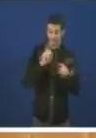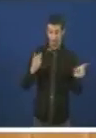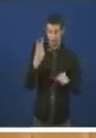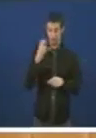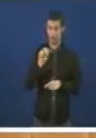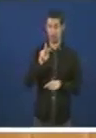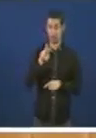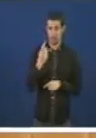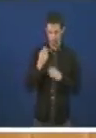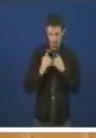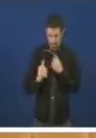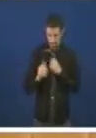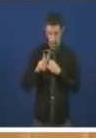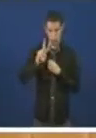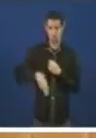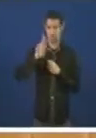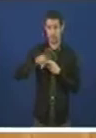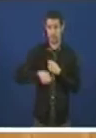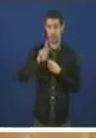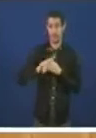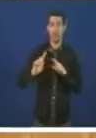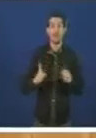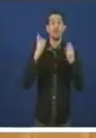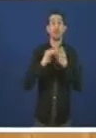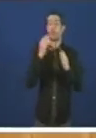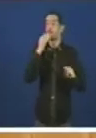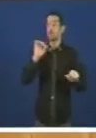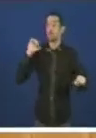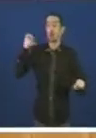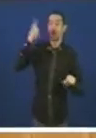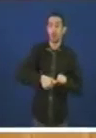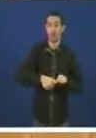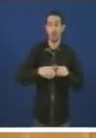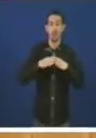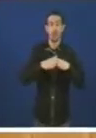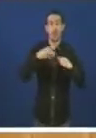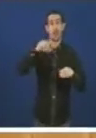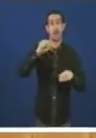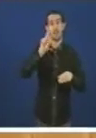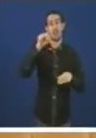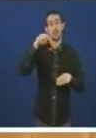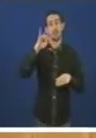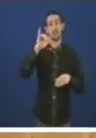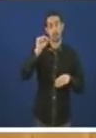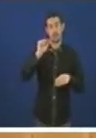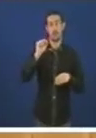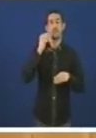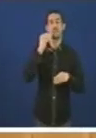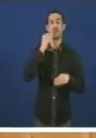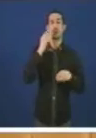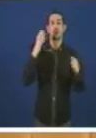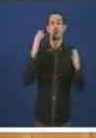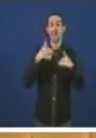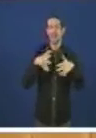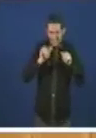e faltan dous meses, por primeira vez na historia da Bazán, de Navante Ferrol, non vai haber ningún buque en